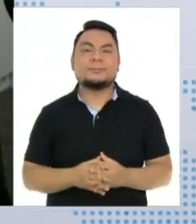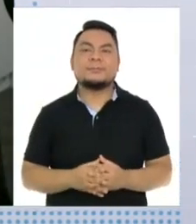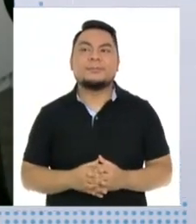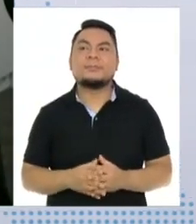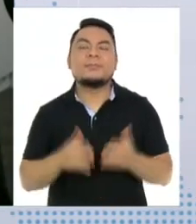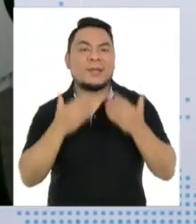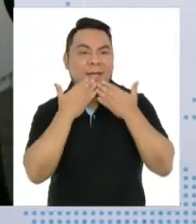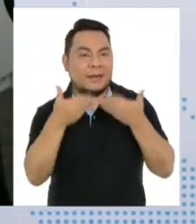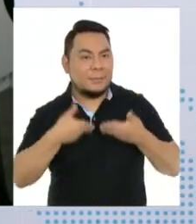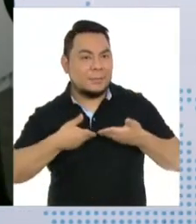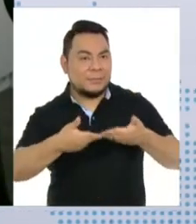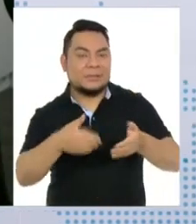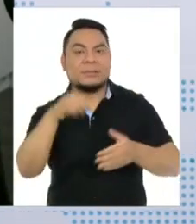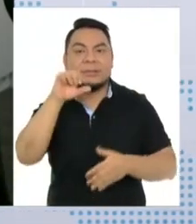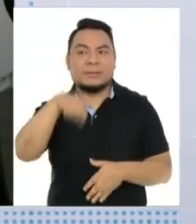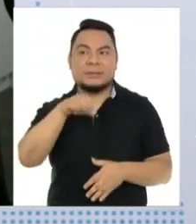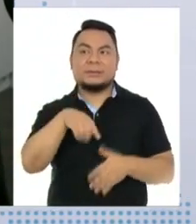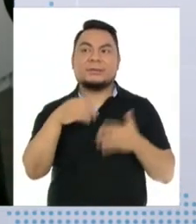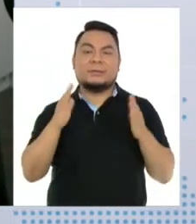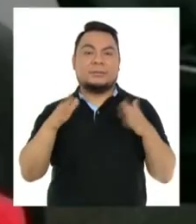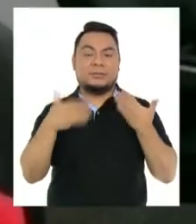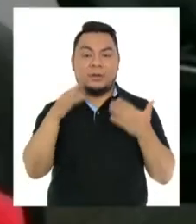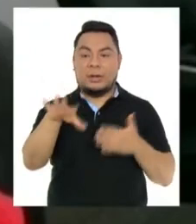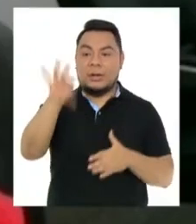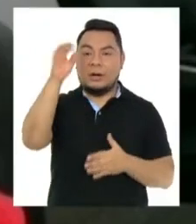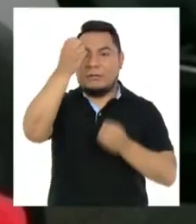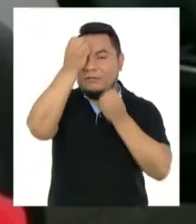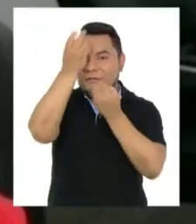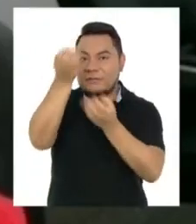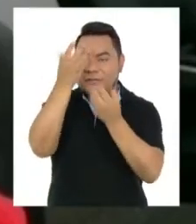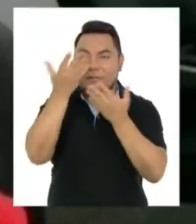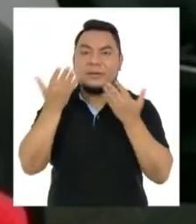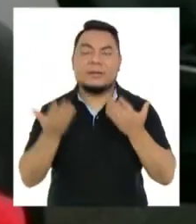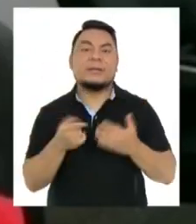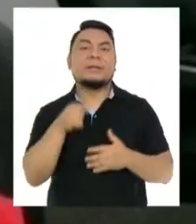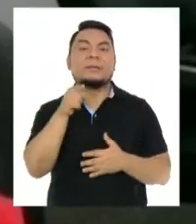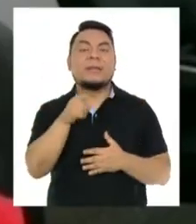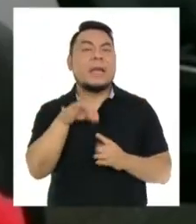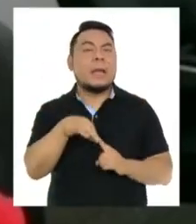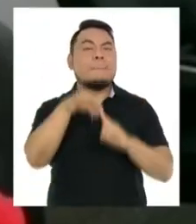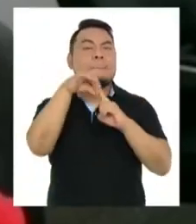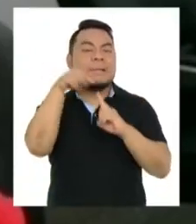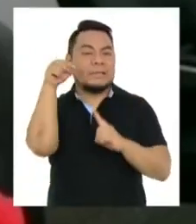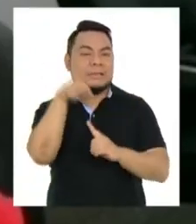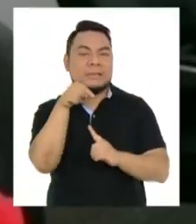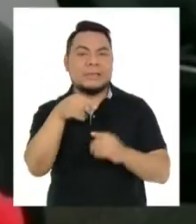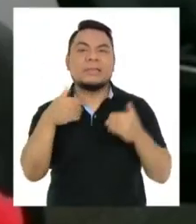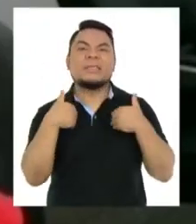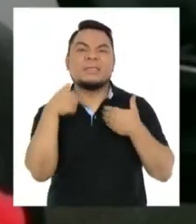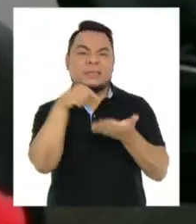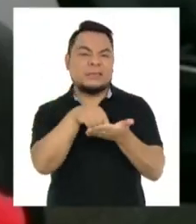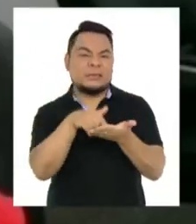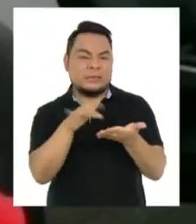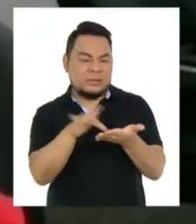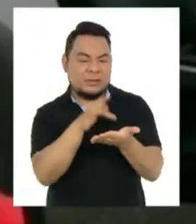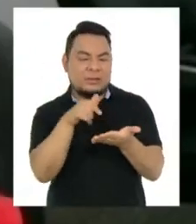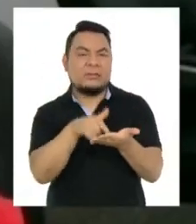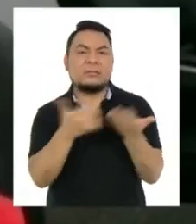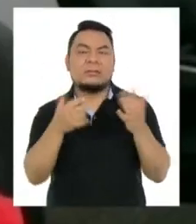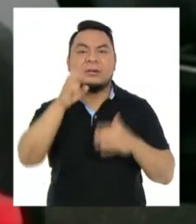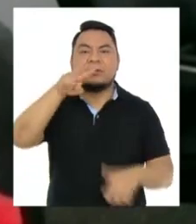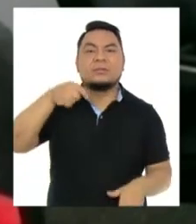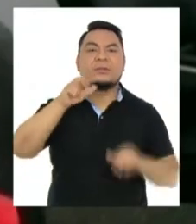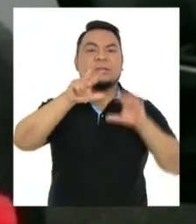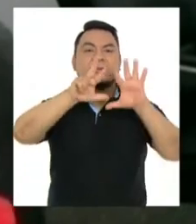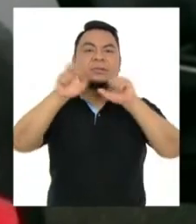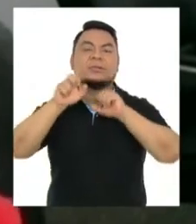Gracias por la invitación. Sí, sin duda podemos encontrar información específica. Tenemos más de 2